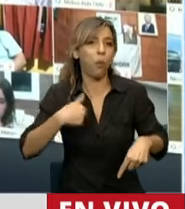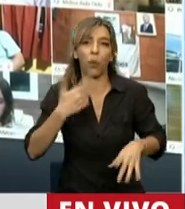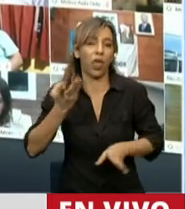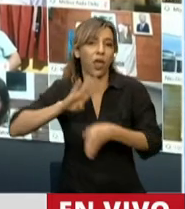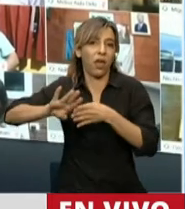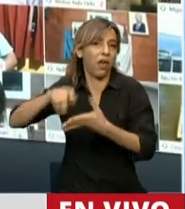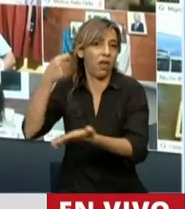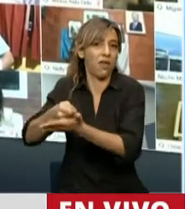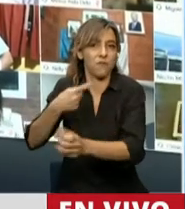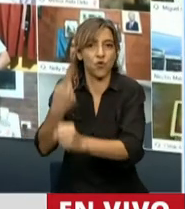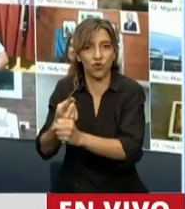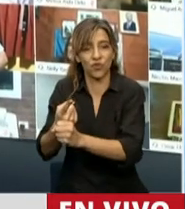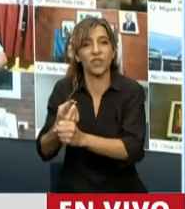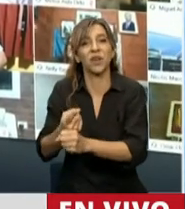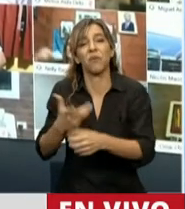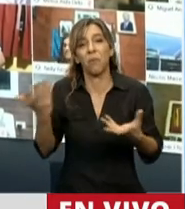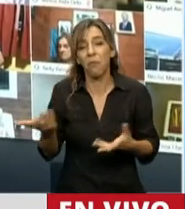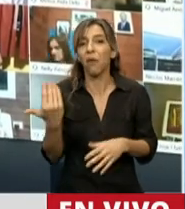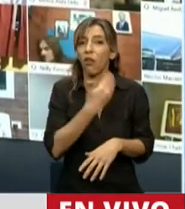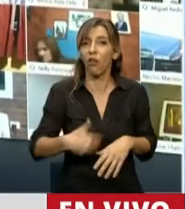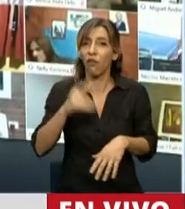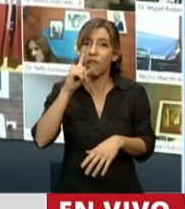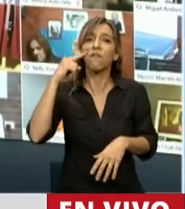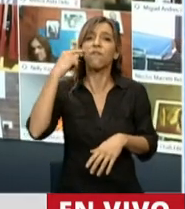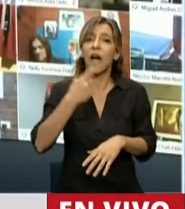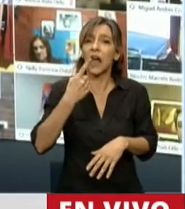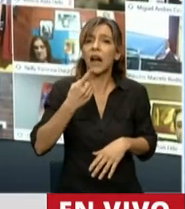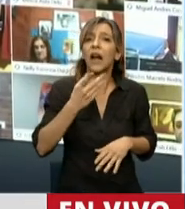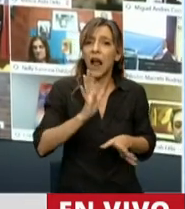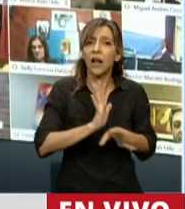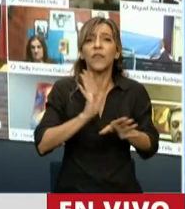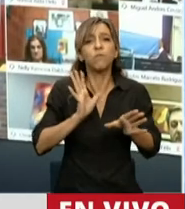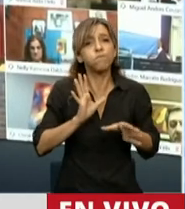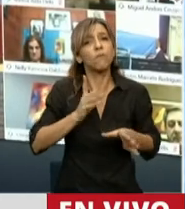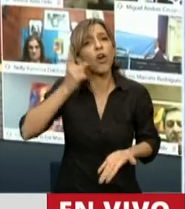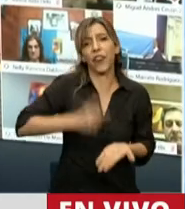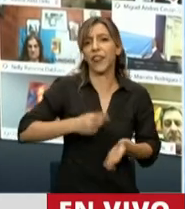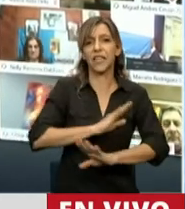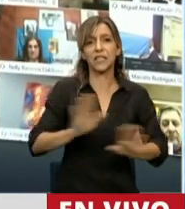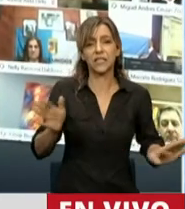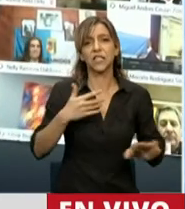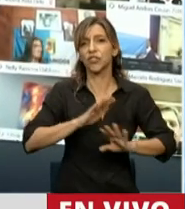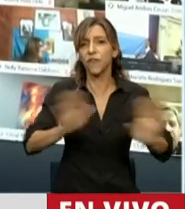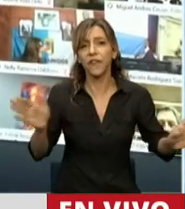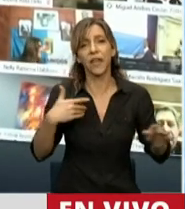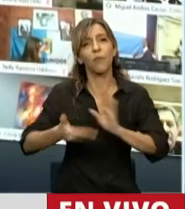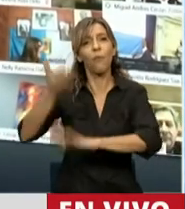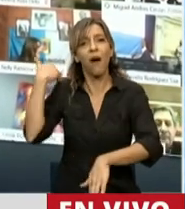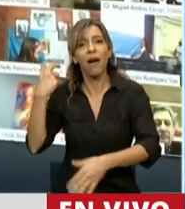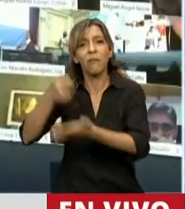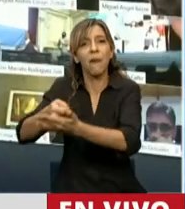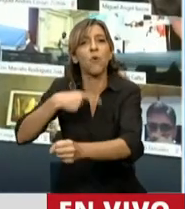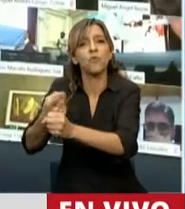no lo evitó el acuerdo de Alberto Fernández, sino la decisión política de sacar del default en que nos hundió Mauricio Macri por la toma